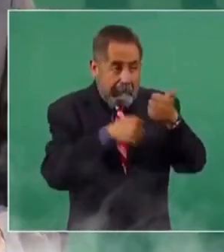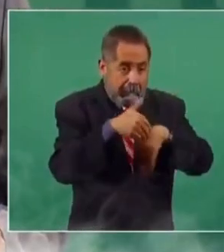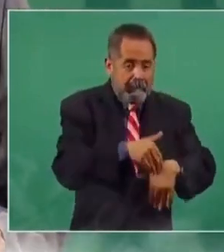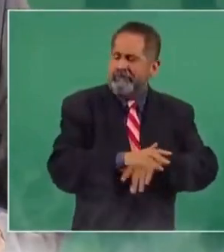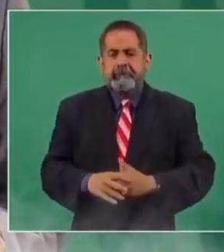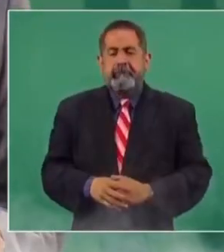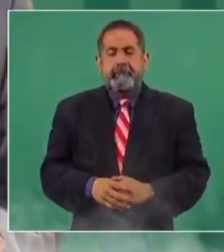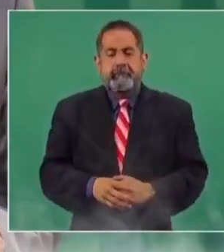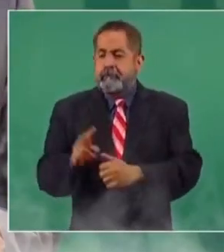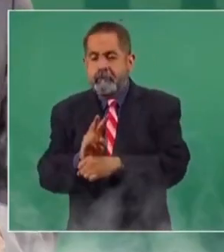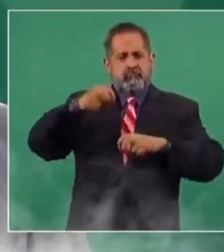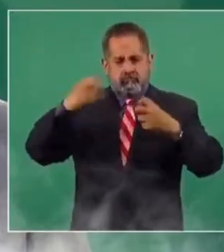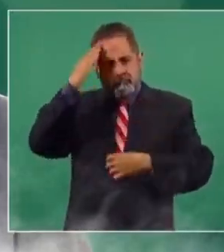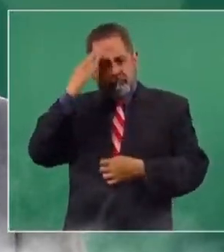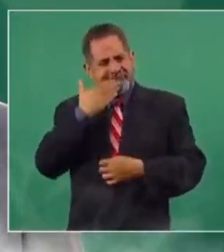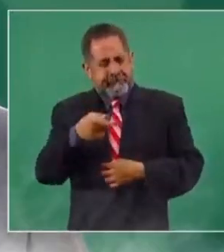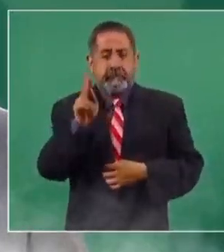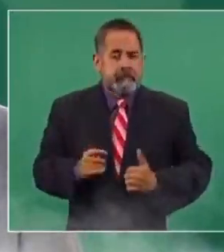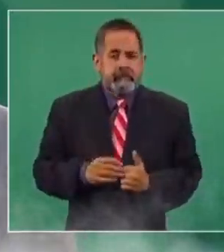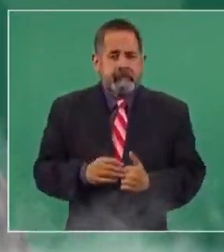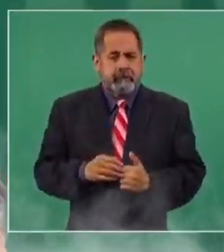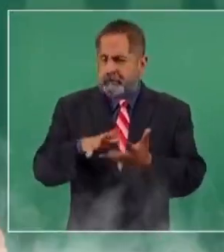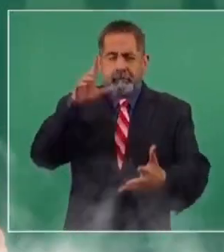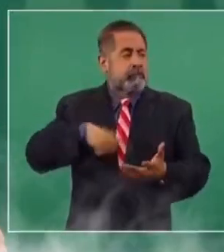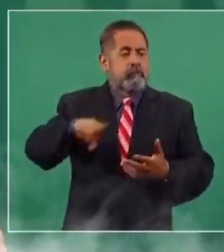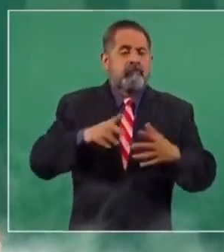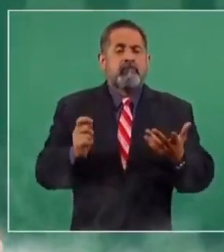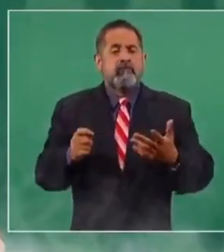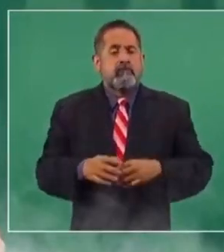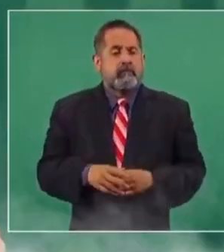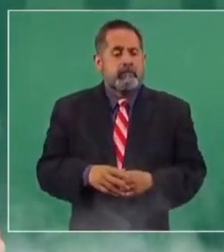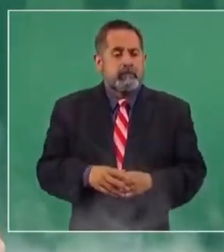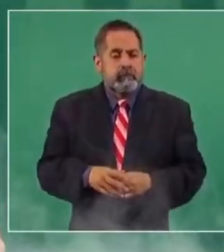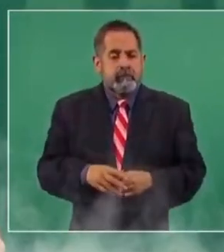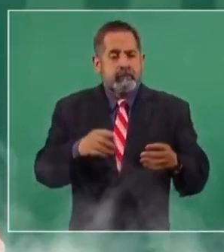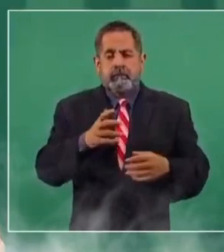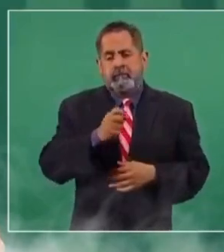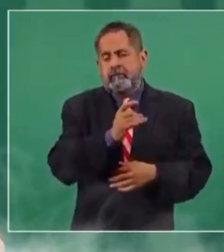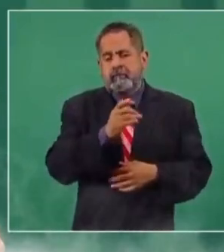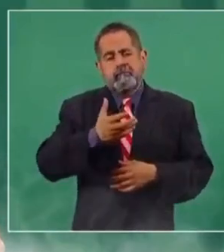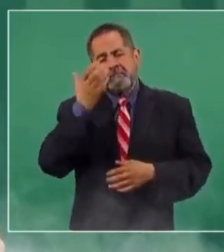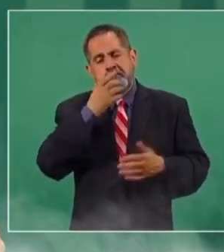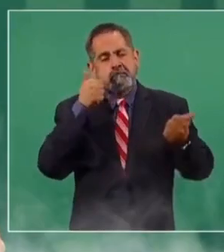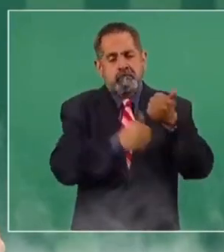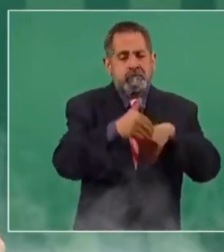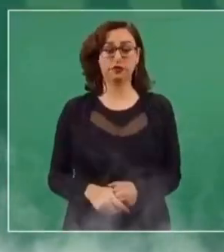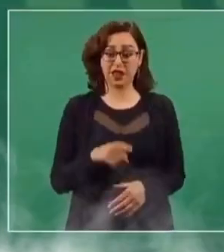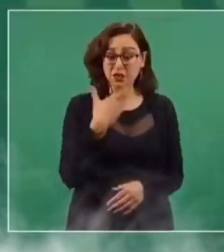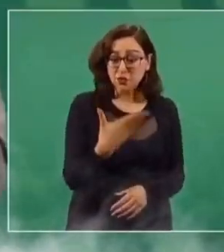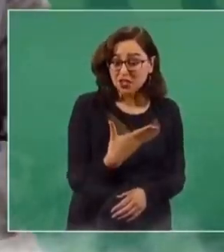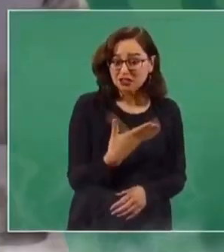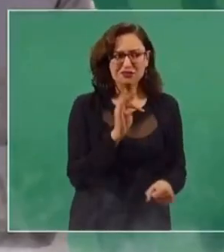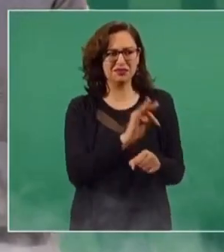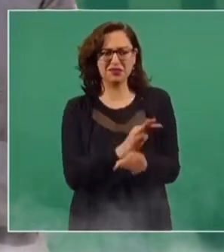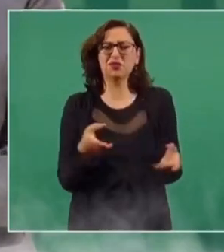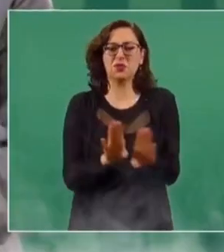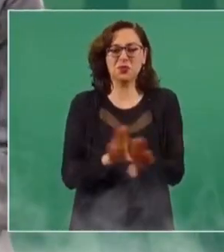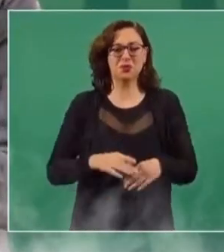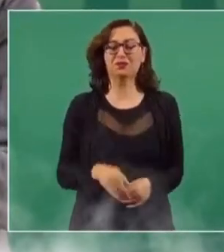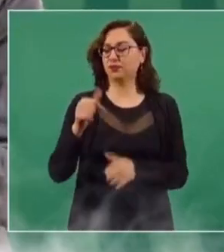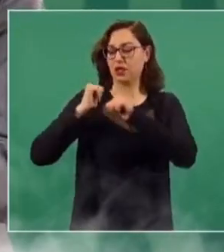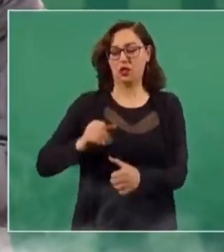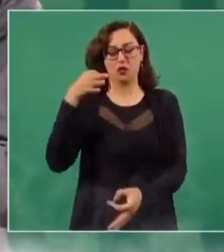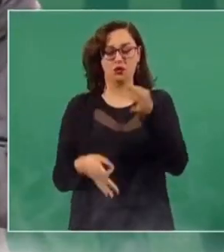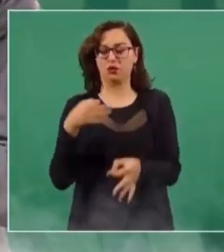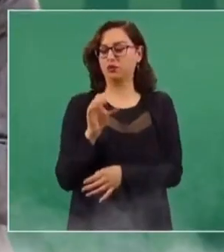servicio de los potentados. No generalizo, pero la mayoría está acostumbrada a esas prácticas. Necesitamos reformar el Poder